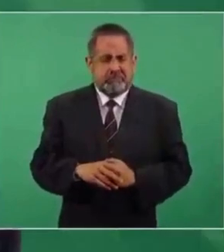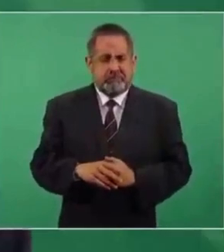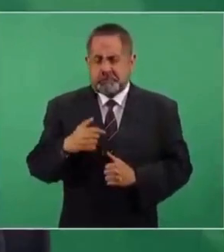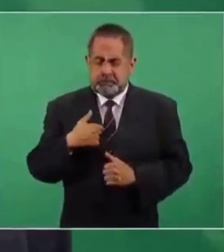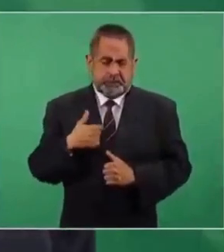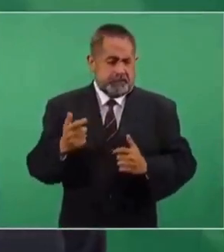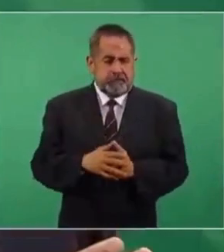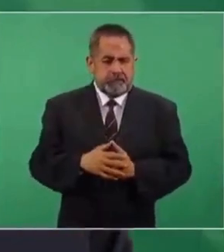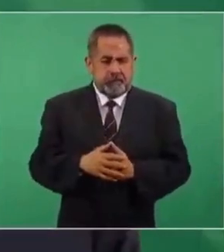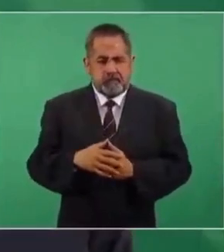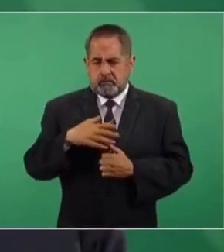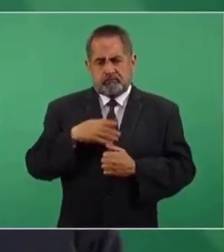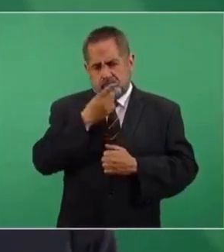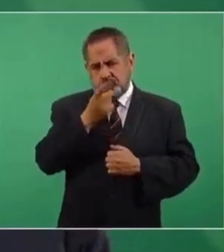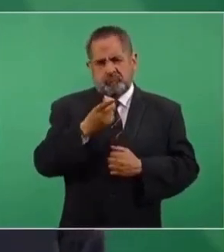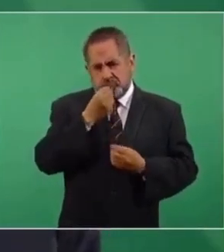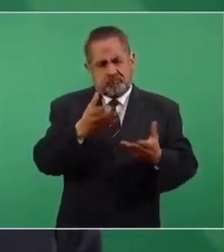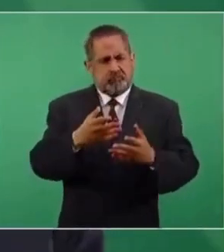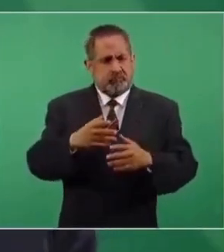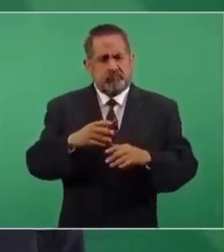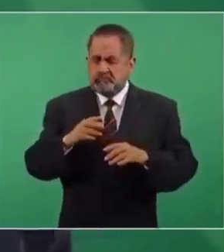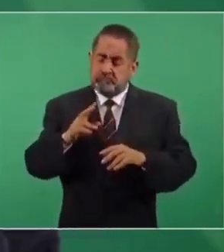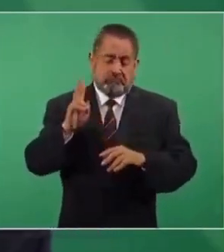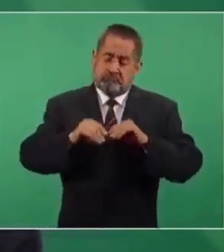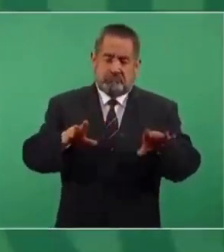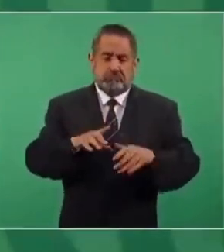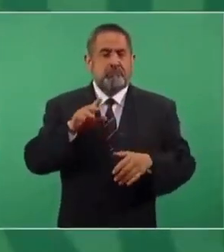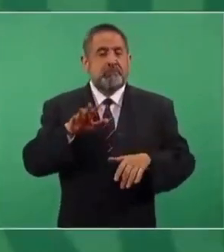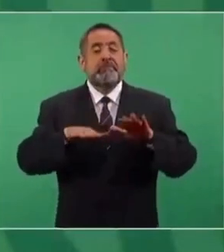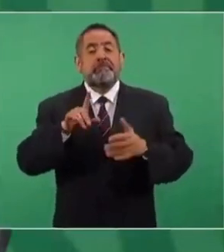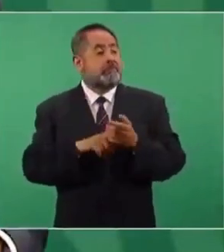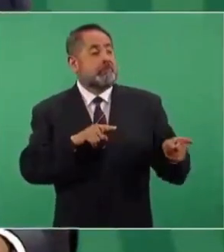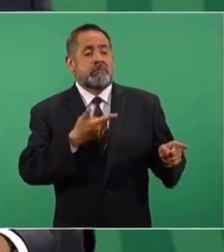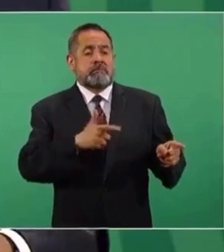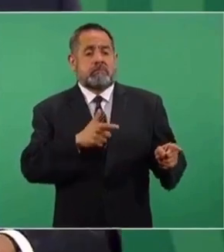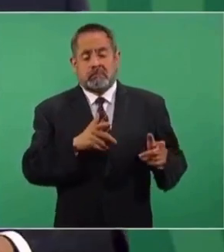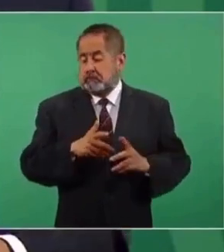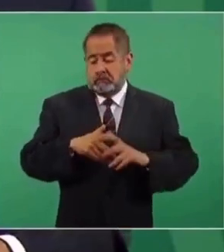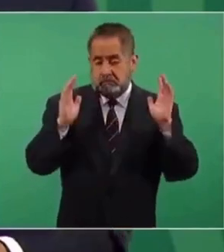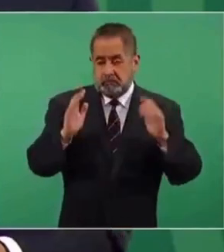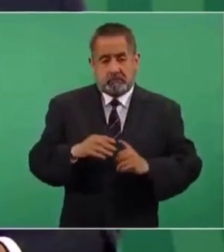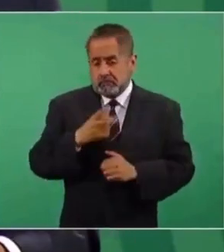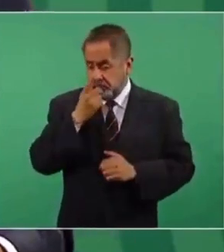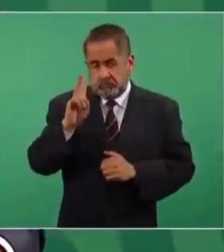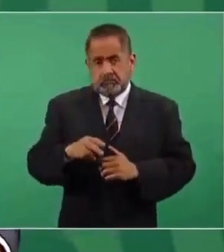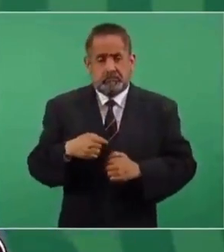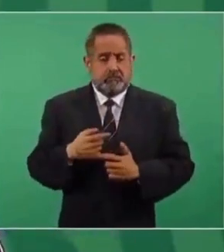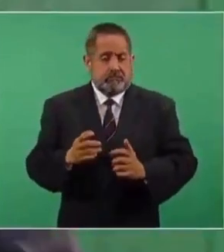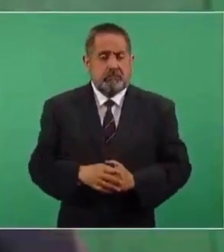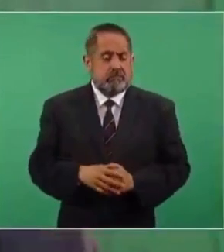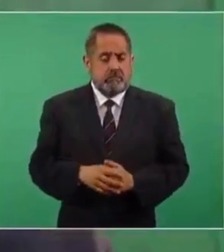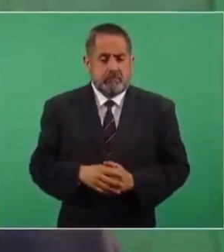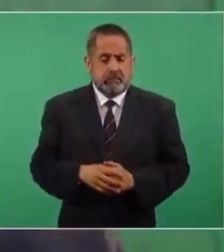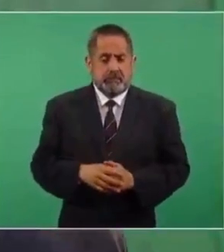Yo tengo que decir las cosas, a veces no les gusta, pero no puedo